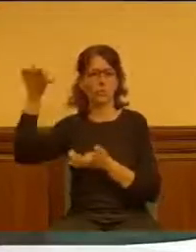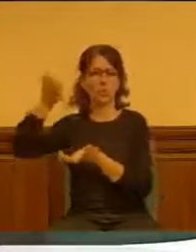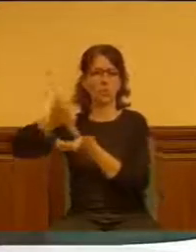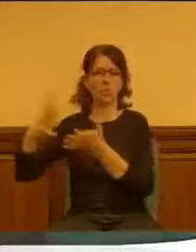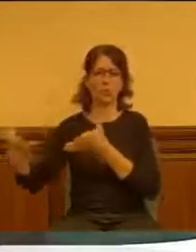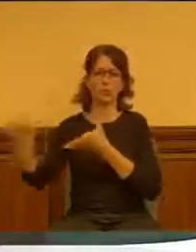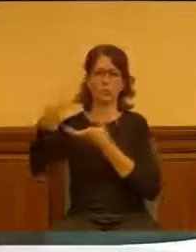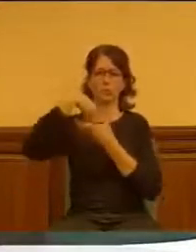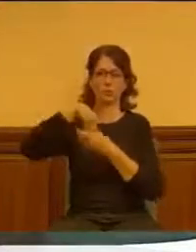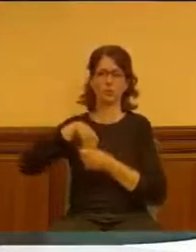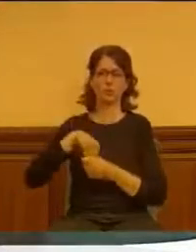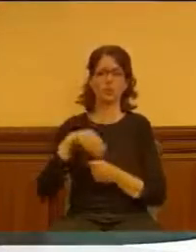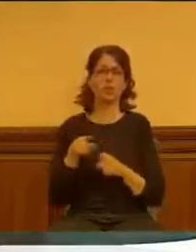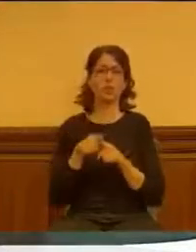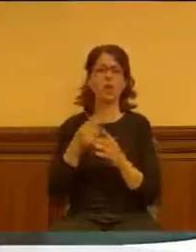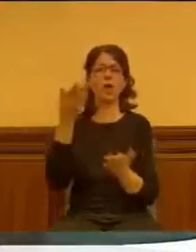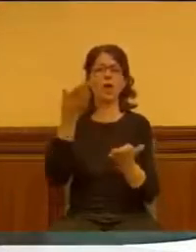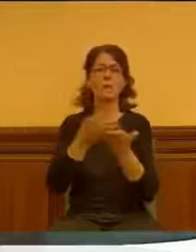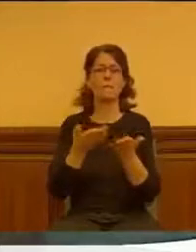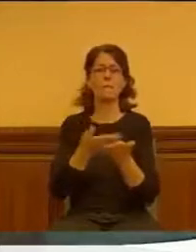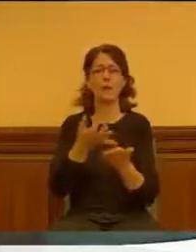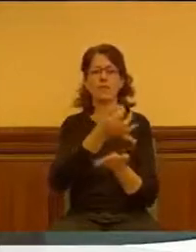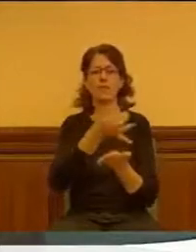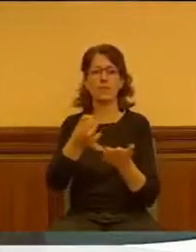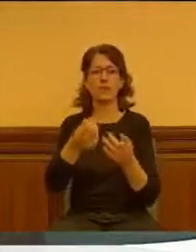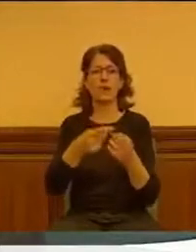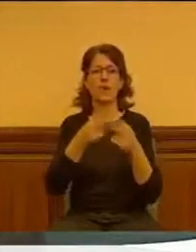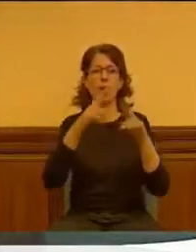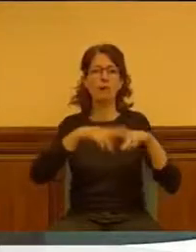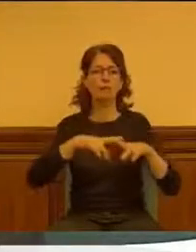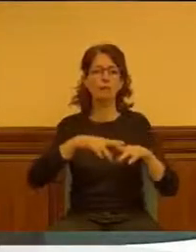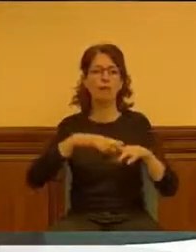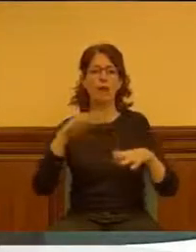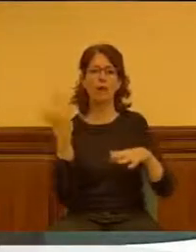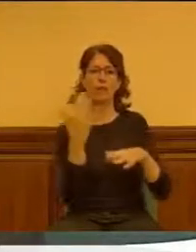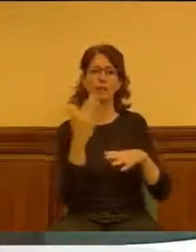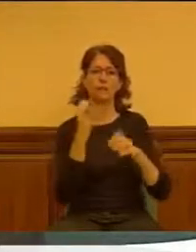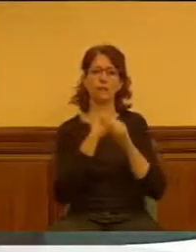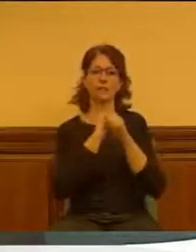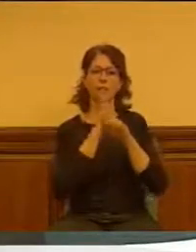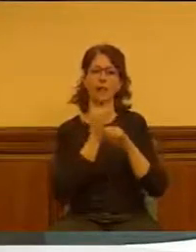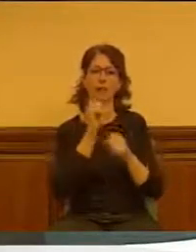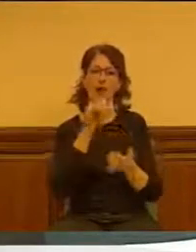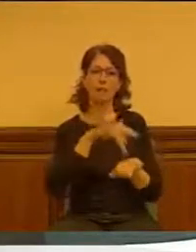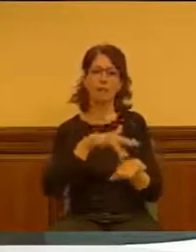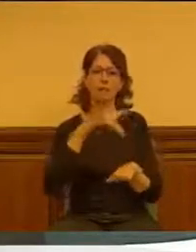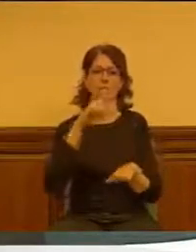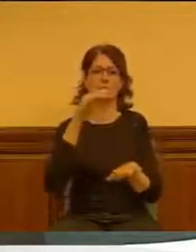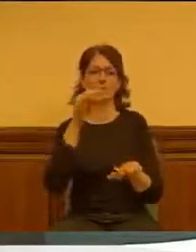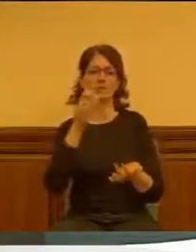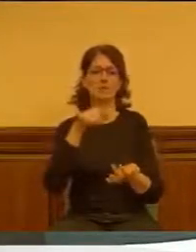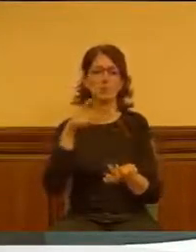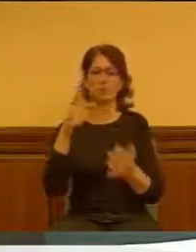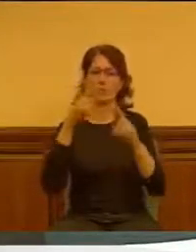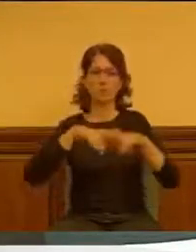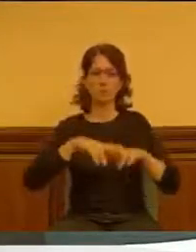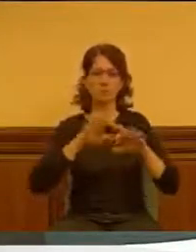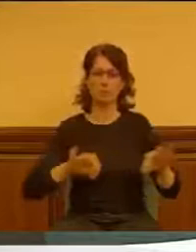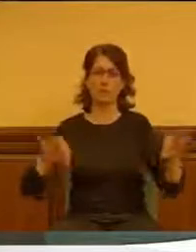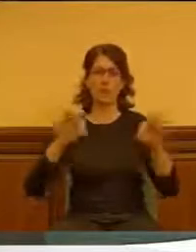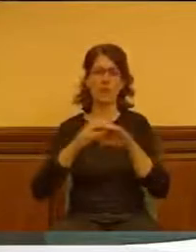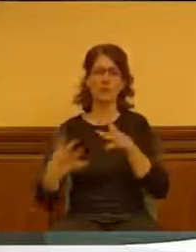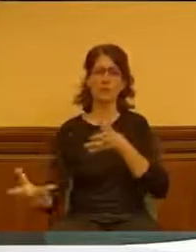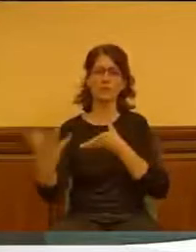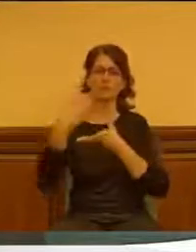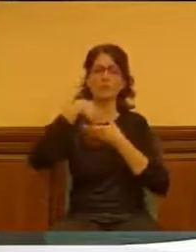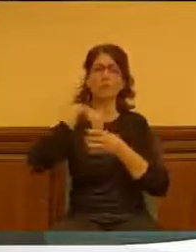sin siquiera verificar que estaban o no afectados del virus, como así resultó ser, y las traían aquí porque éramos la